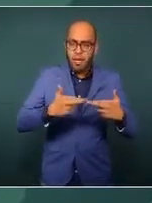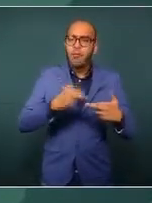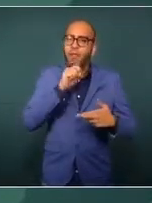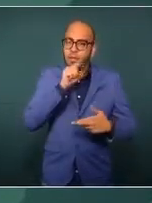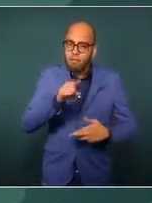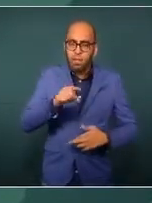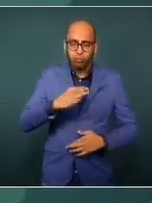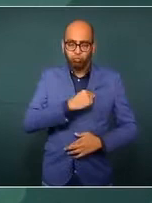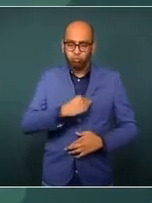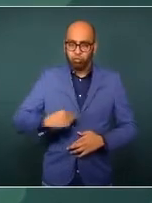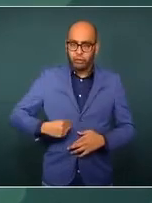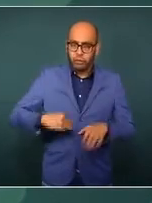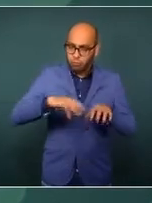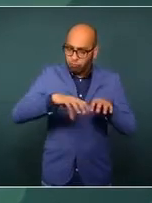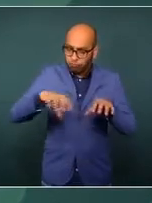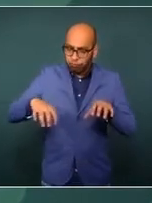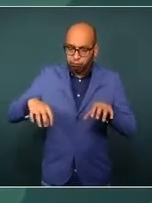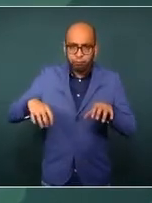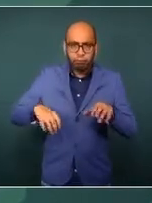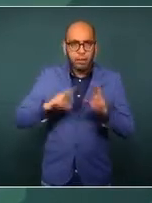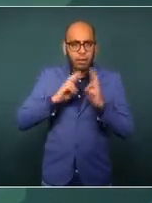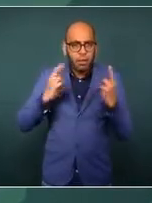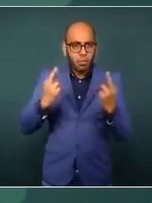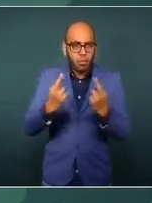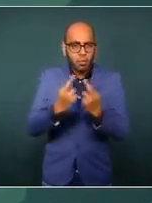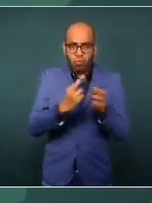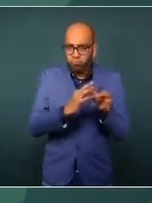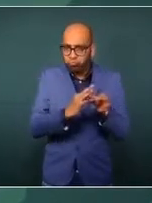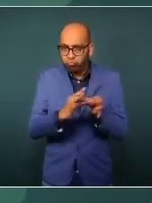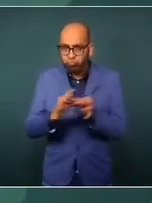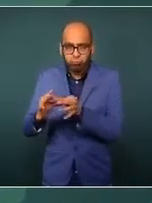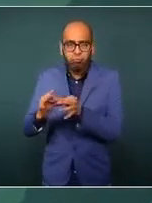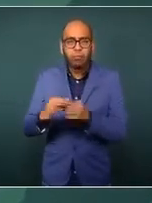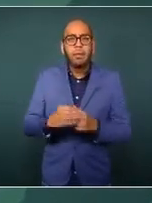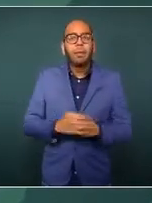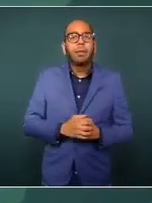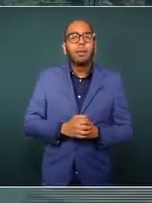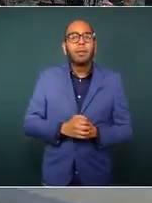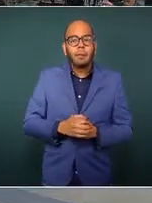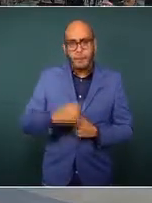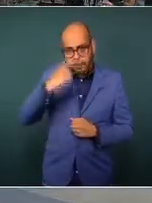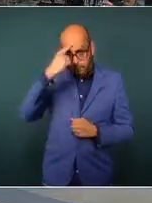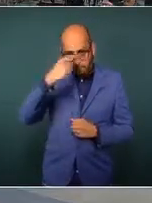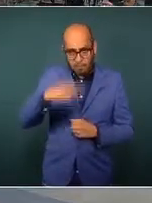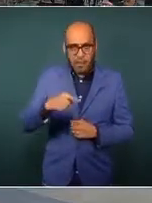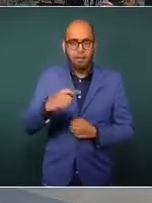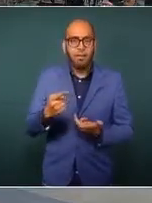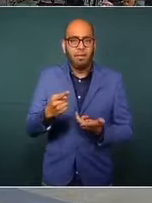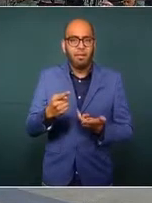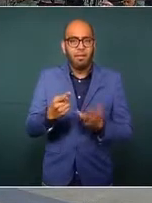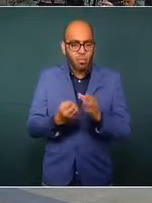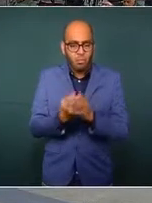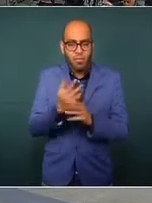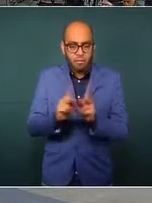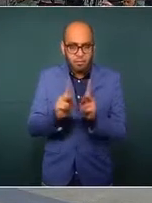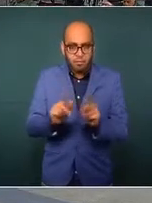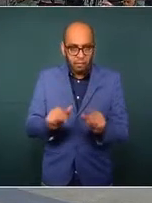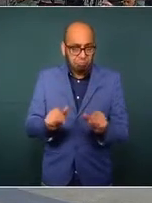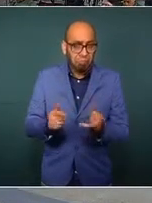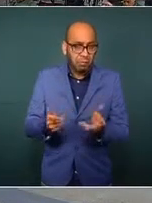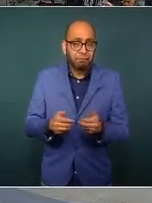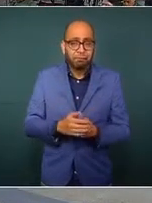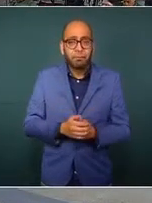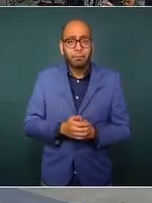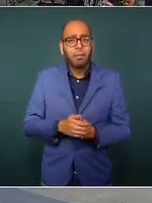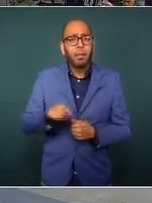los grupos de coordinación para la construcción de la paz en las regiones son muy activos,